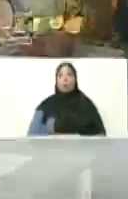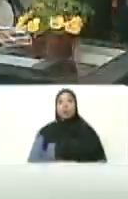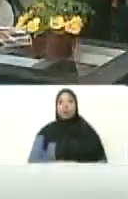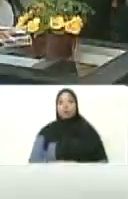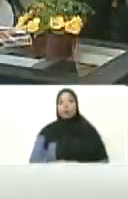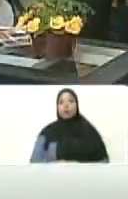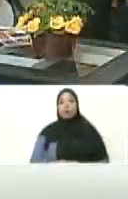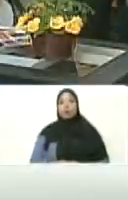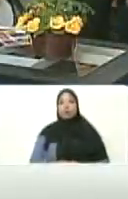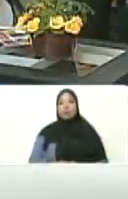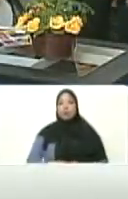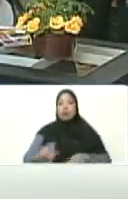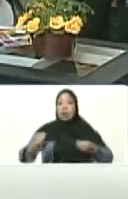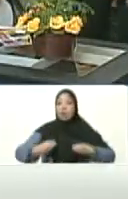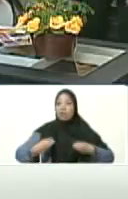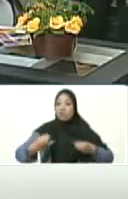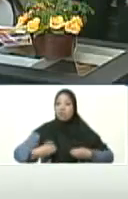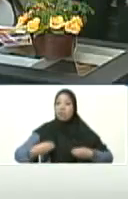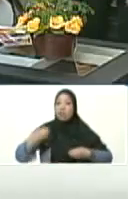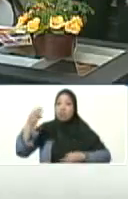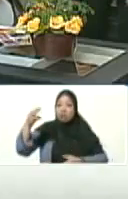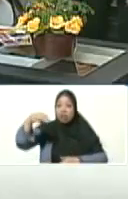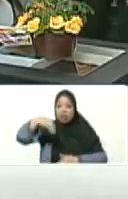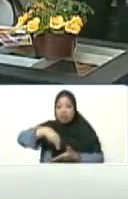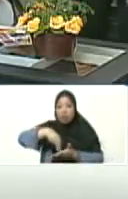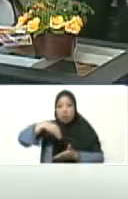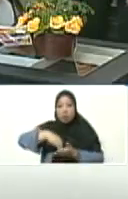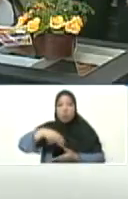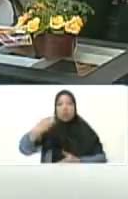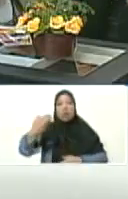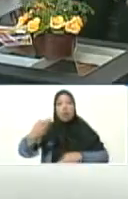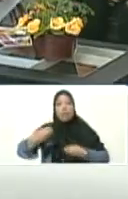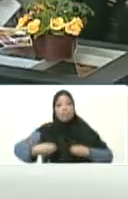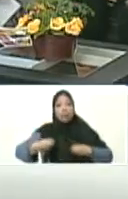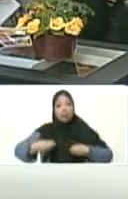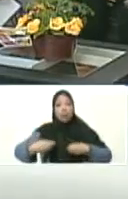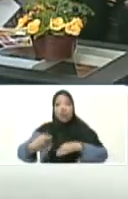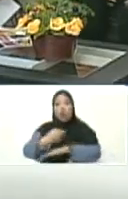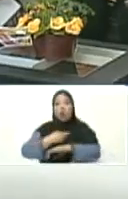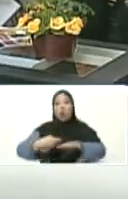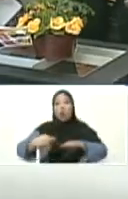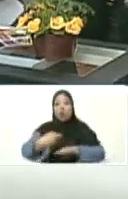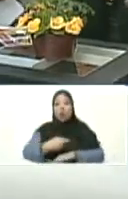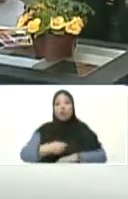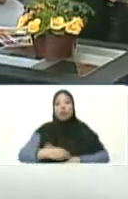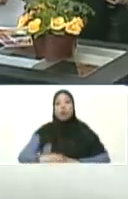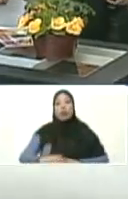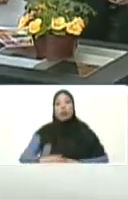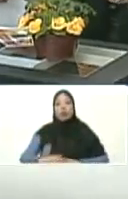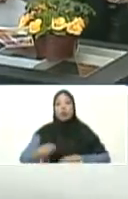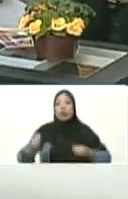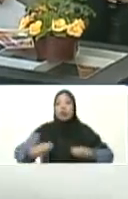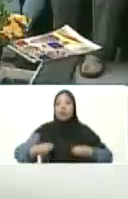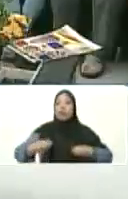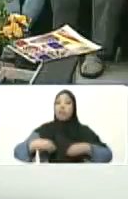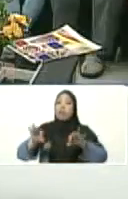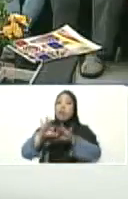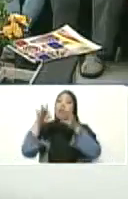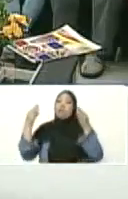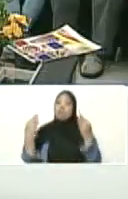Vive el Estado Miranda, que viva Héctor Rodríguez Castro, que viva Villanueva y Troya y su familia,